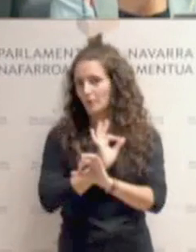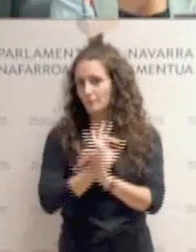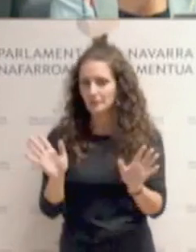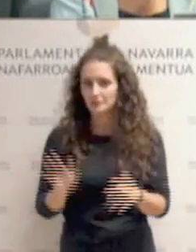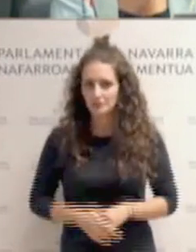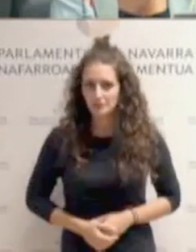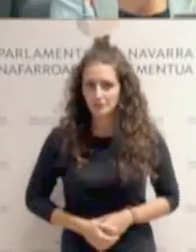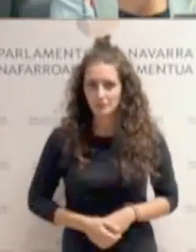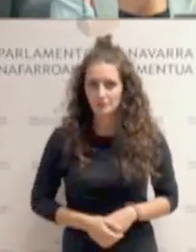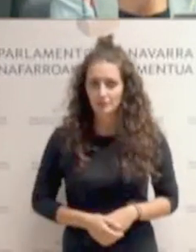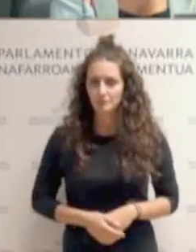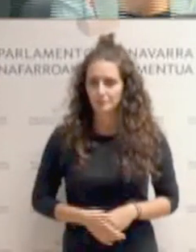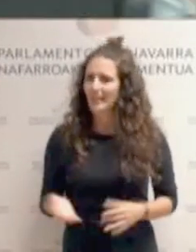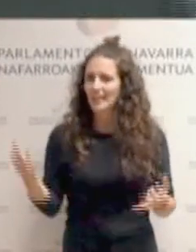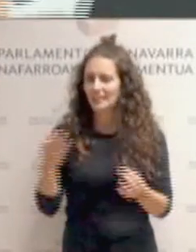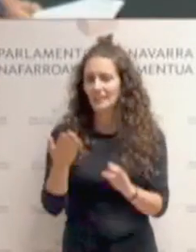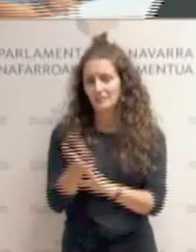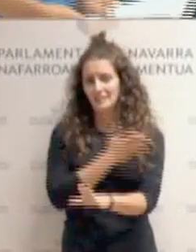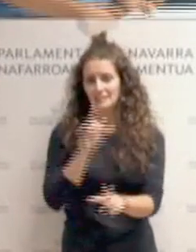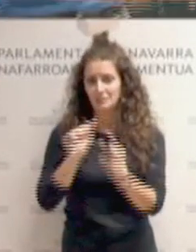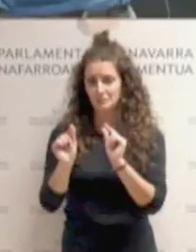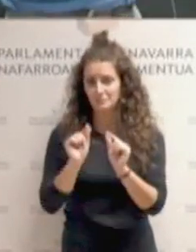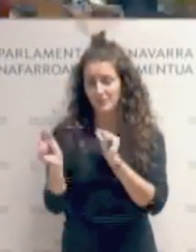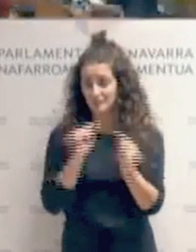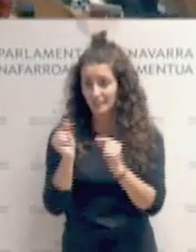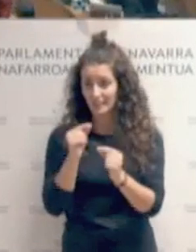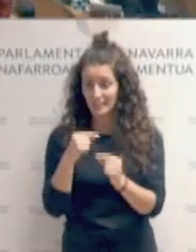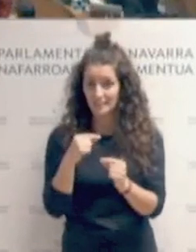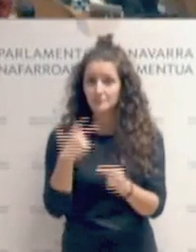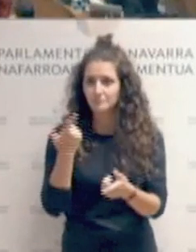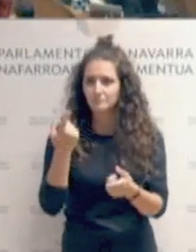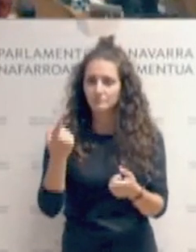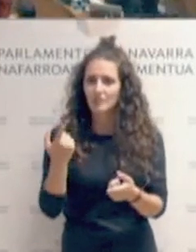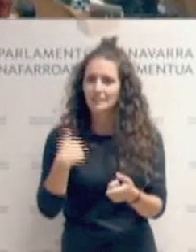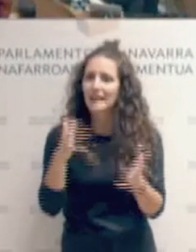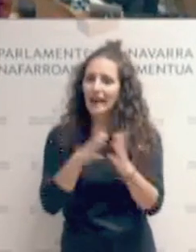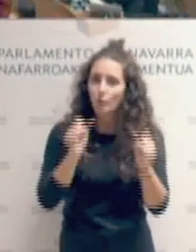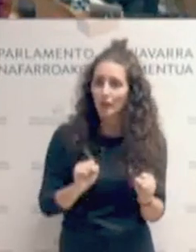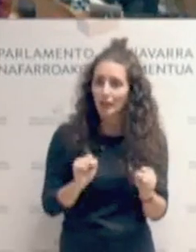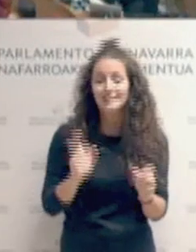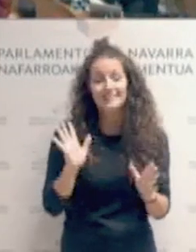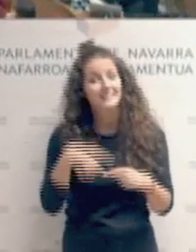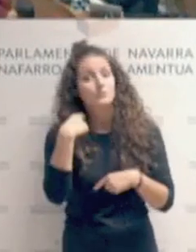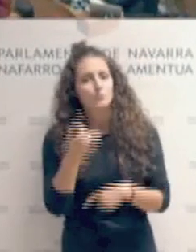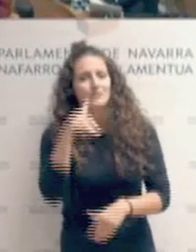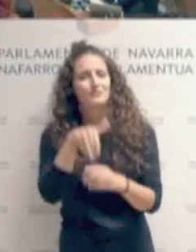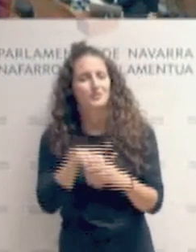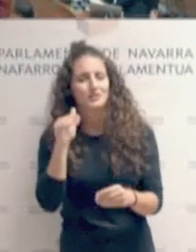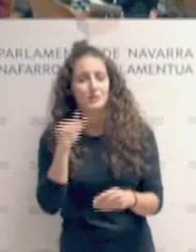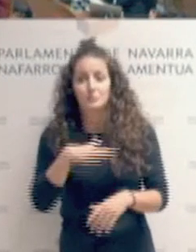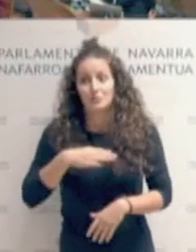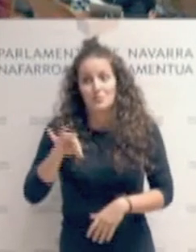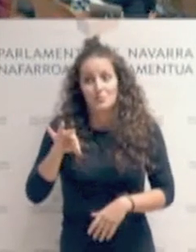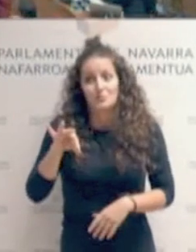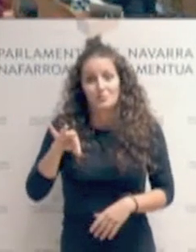las cosas se debaten previamente, se discuten previamente, se acuerdan en su caso y luego se votan, porque si no, se puede encontrar con la situación